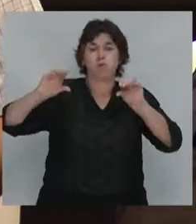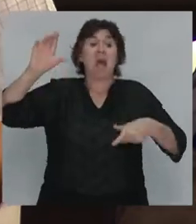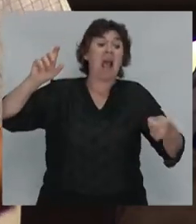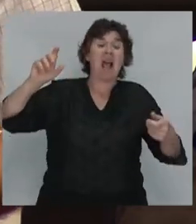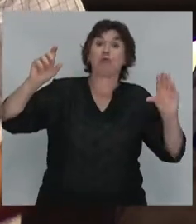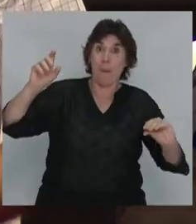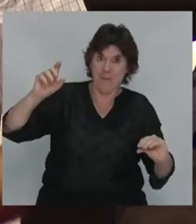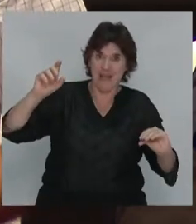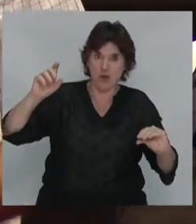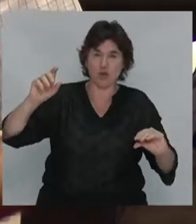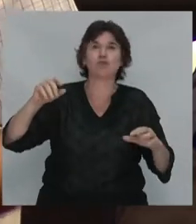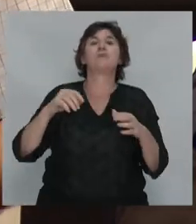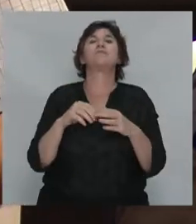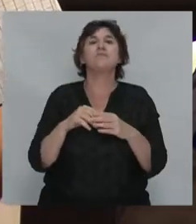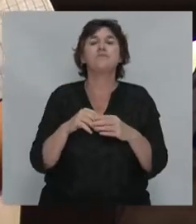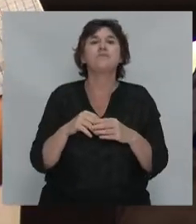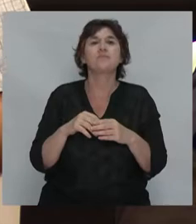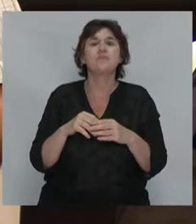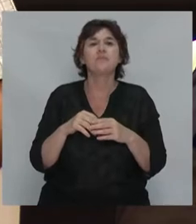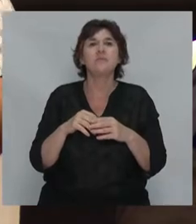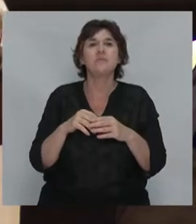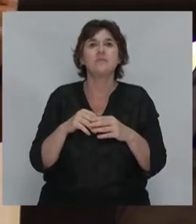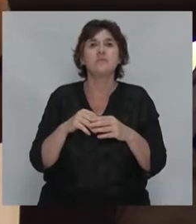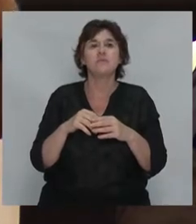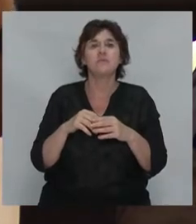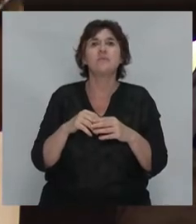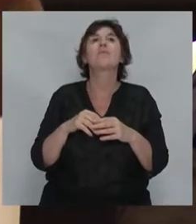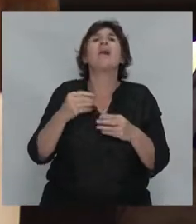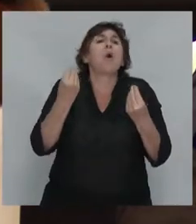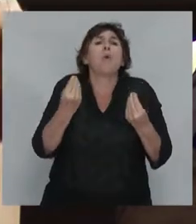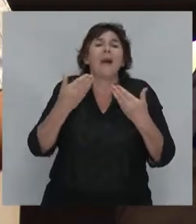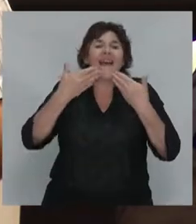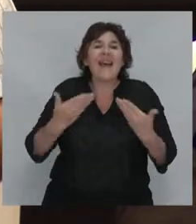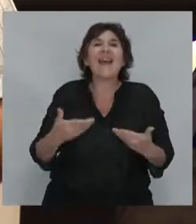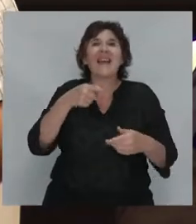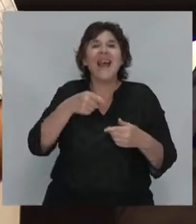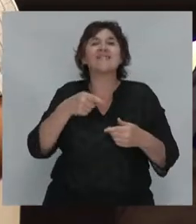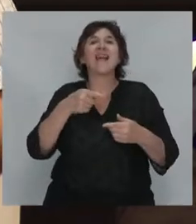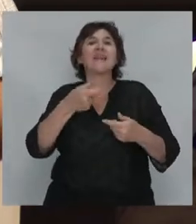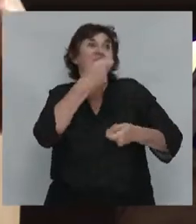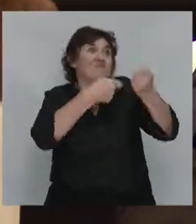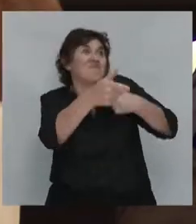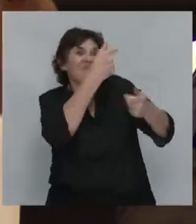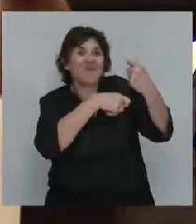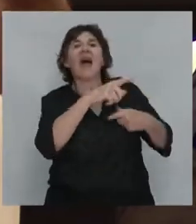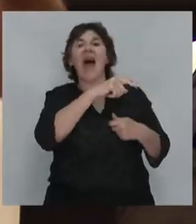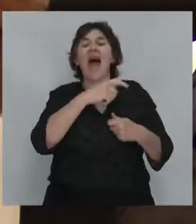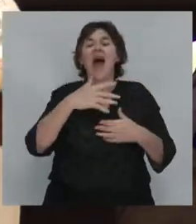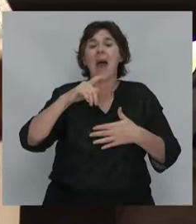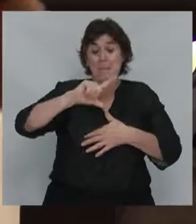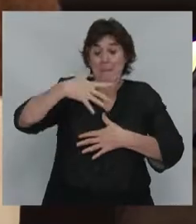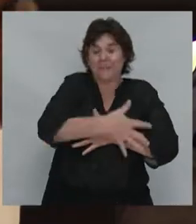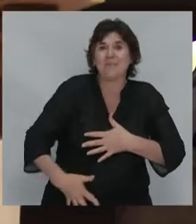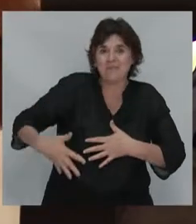producía el superávit comercial de la Argentina? Las exportaciones a la patria grande. Eran de esos